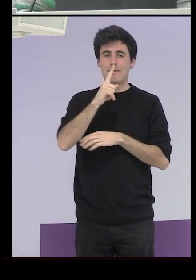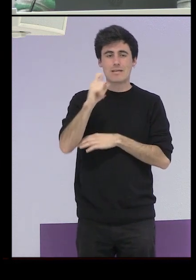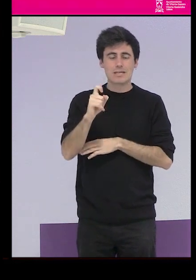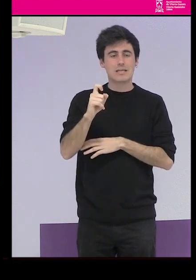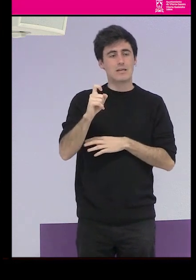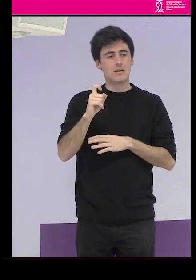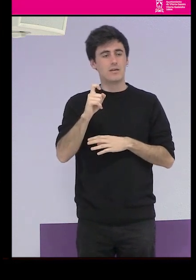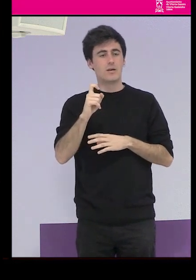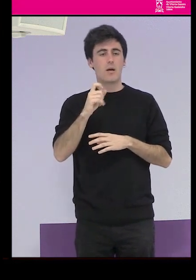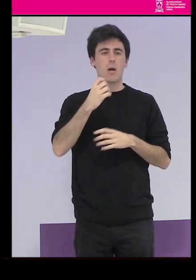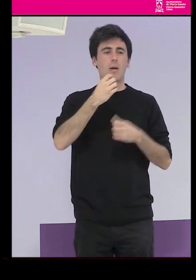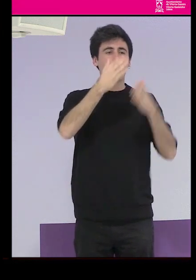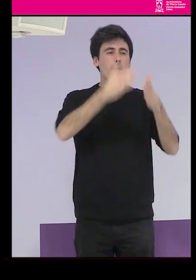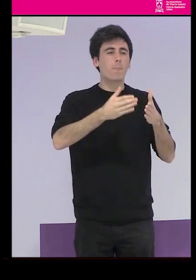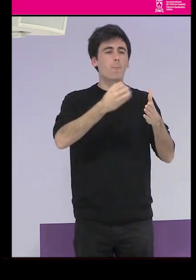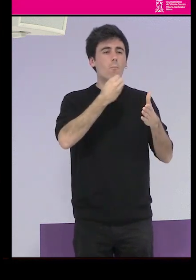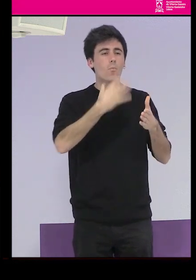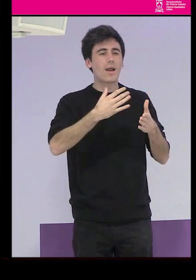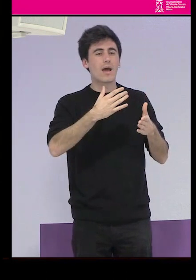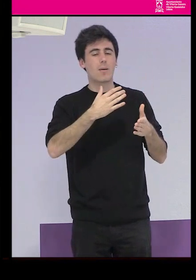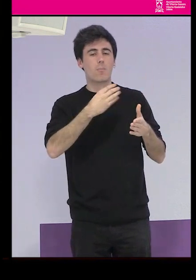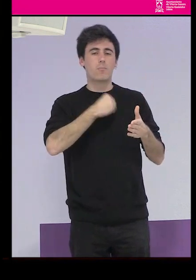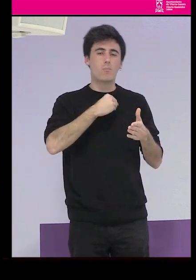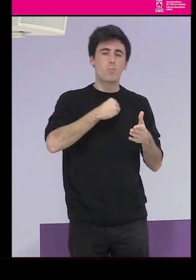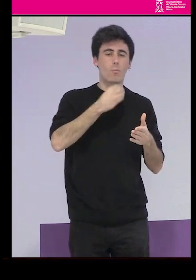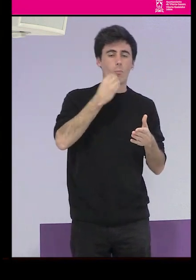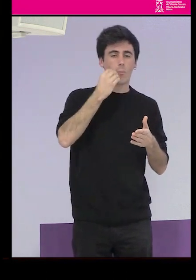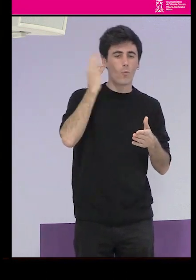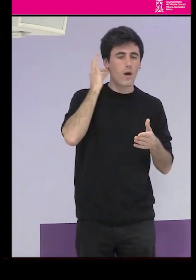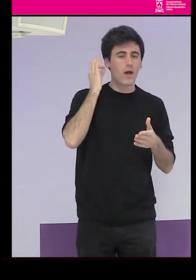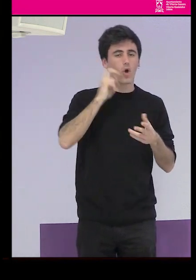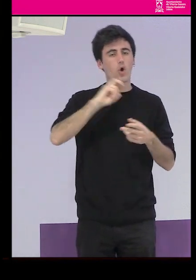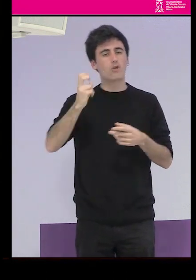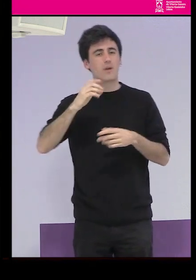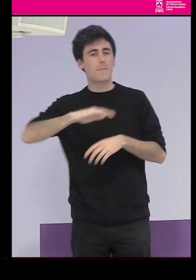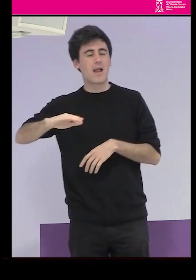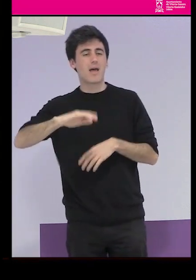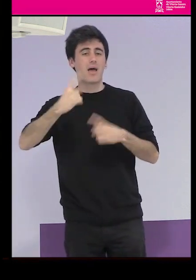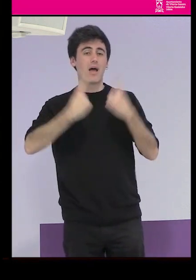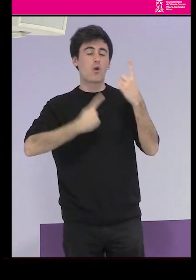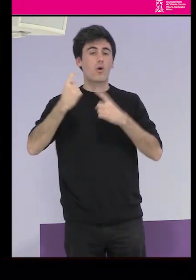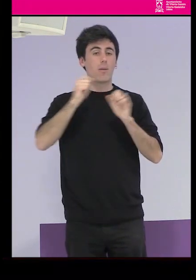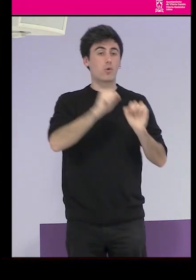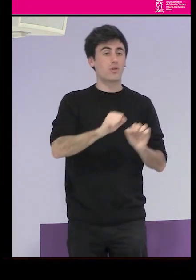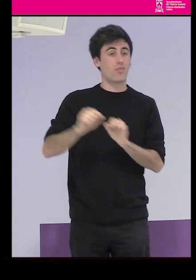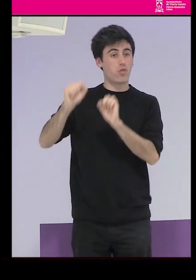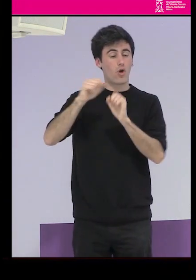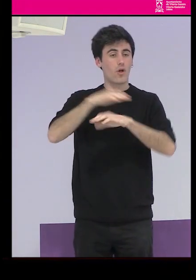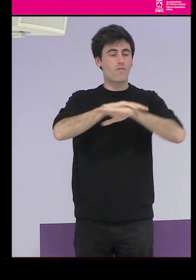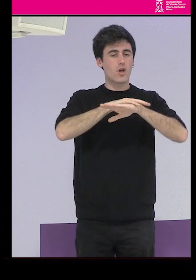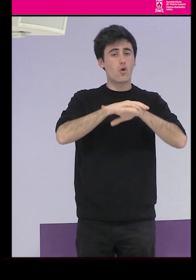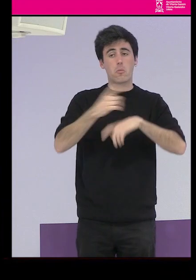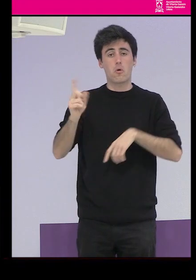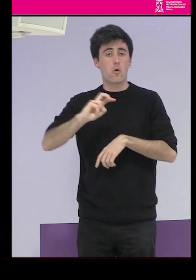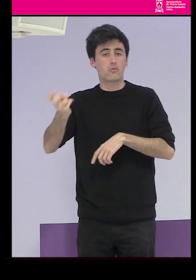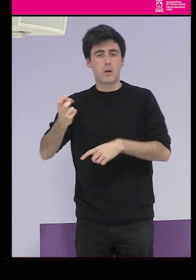buena y una mala mujer. Hay algunas que se merecen la protección del Estado y otras que no. Hay unas que se merecen el respeto y